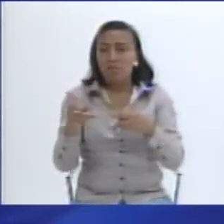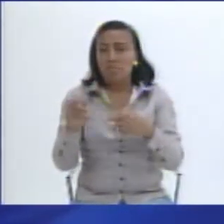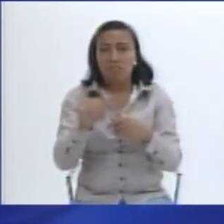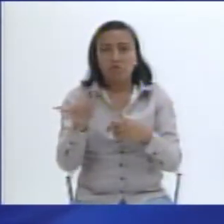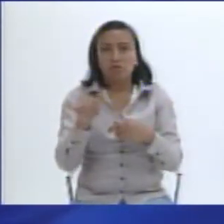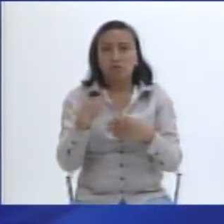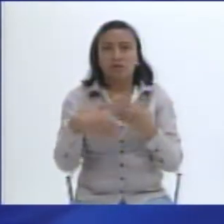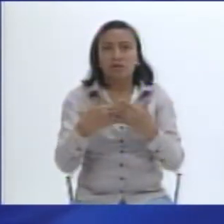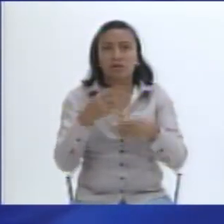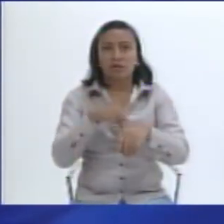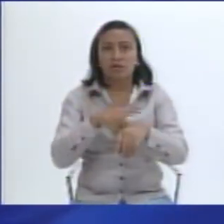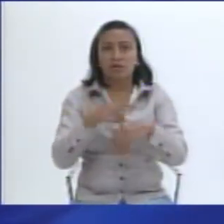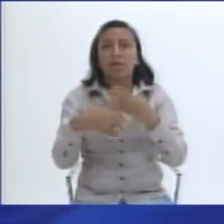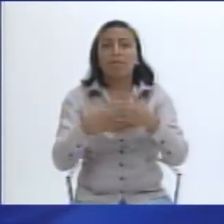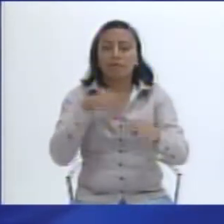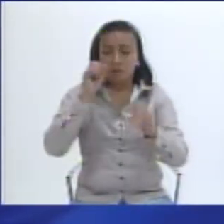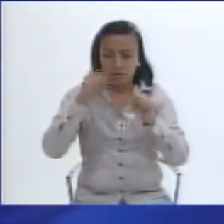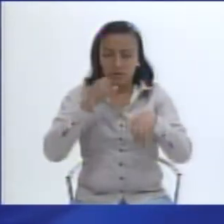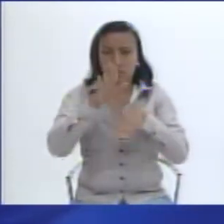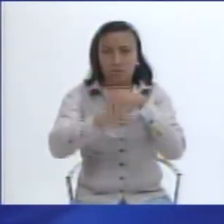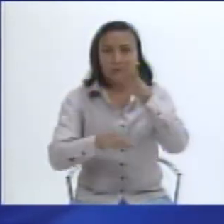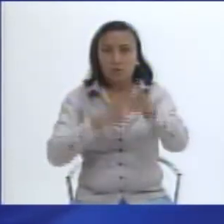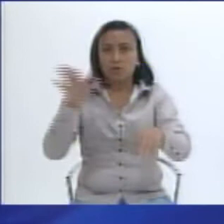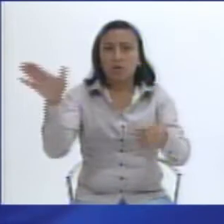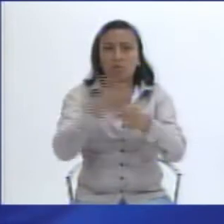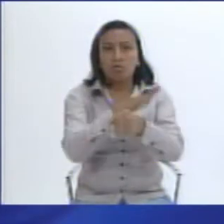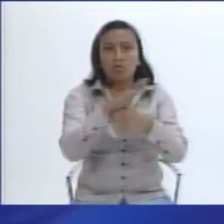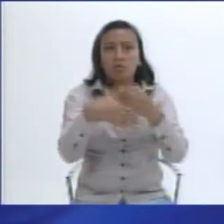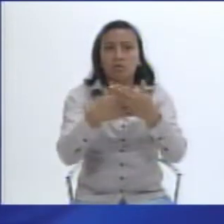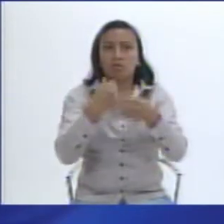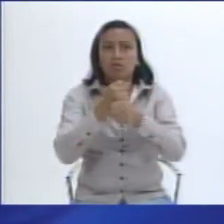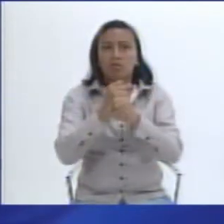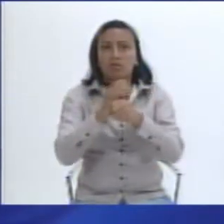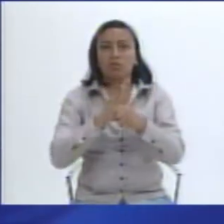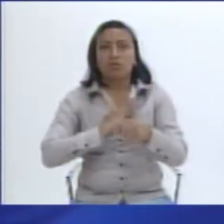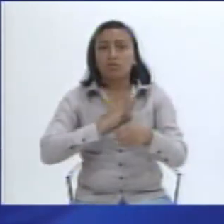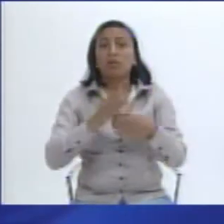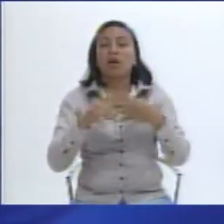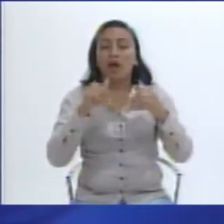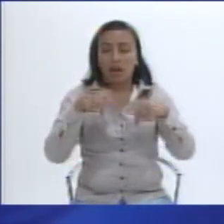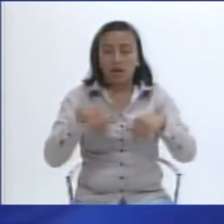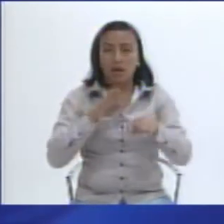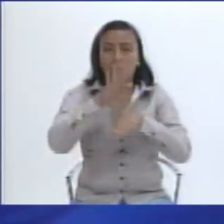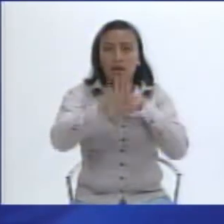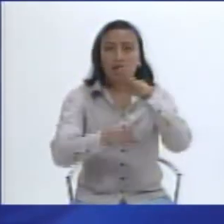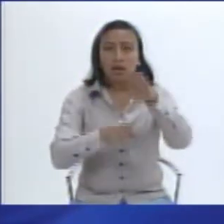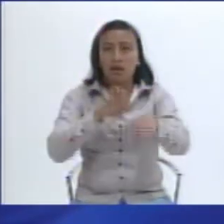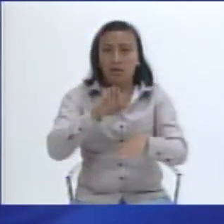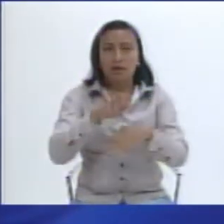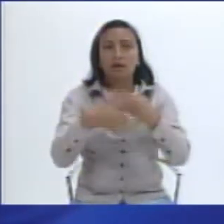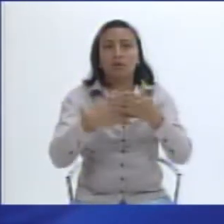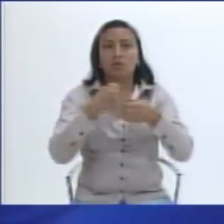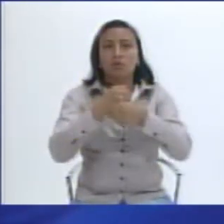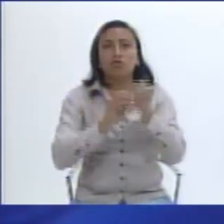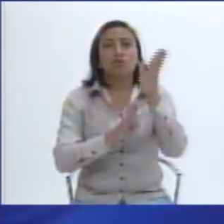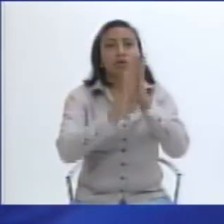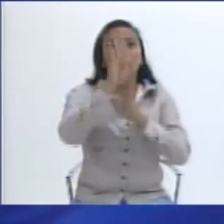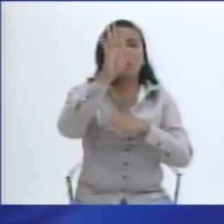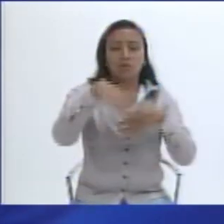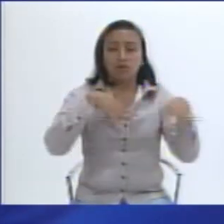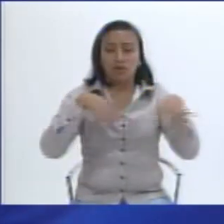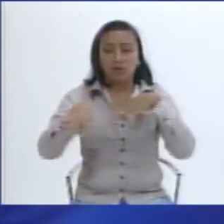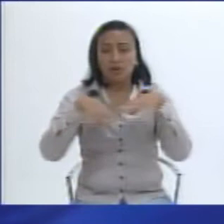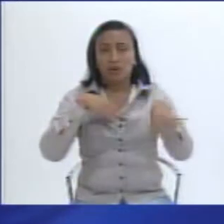Pero sí los pasos que se están dando concretos en aplicaciones metodológicas y que de aquí en adelante viene todo un desarrollo de actividades